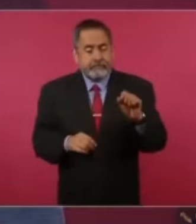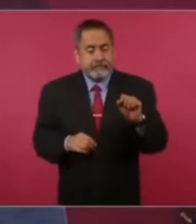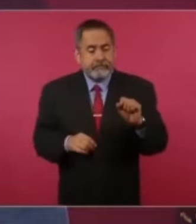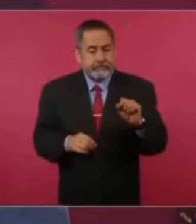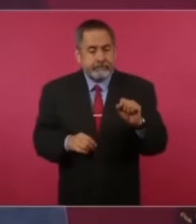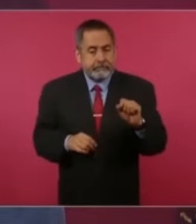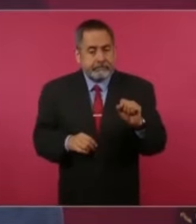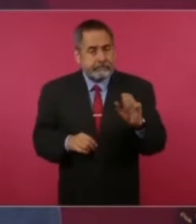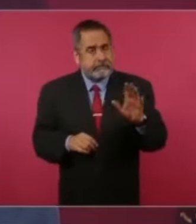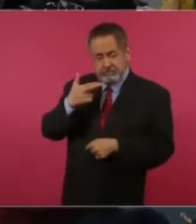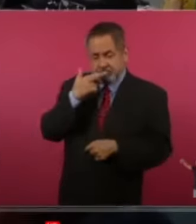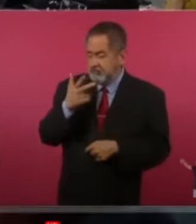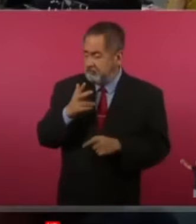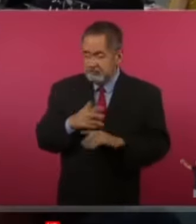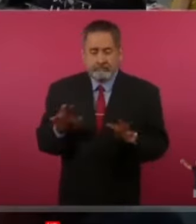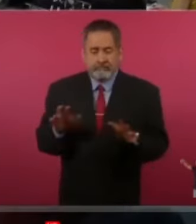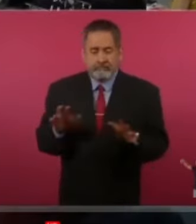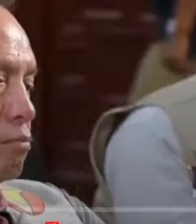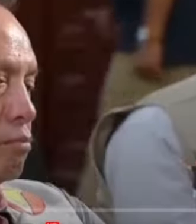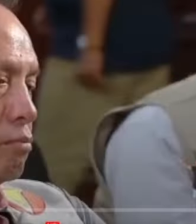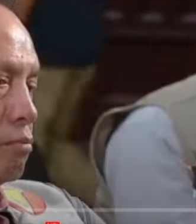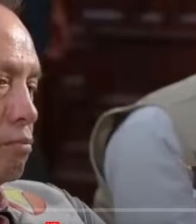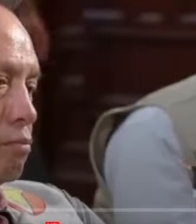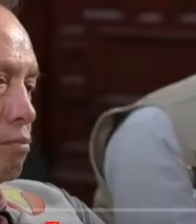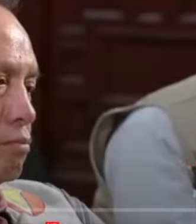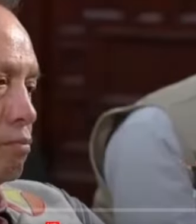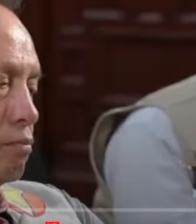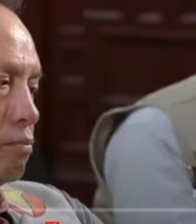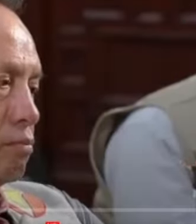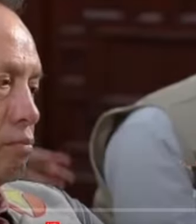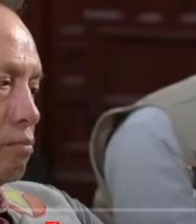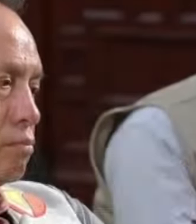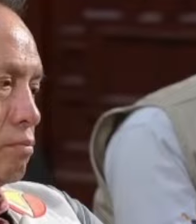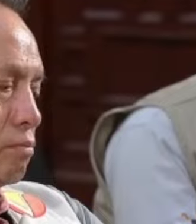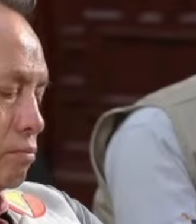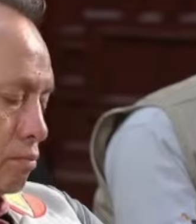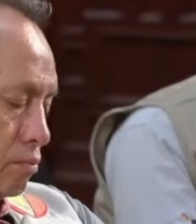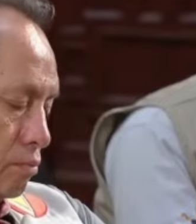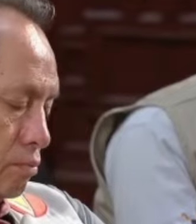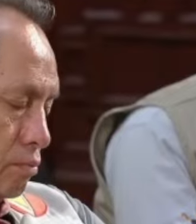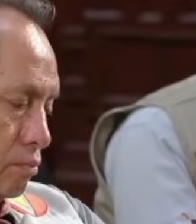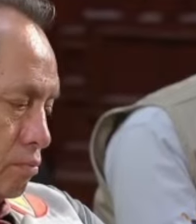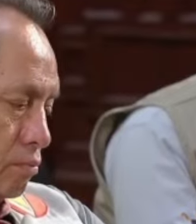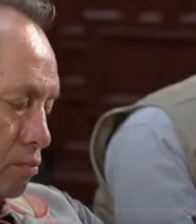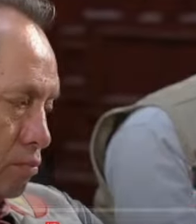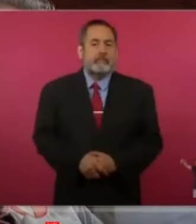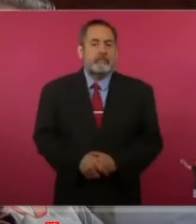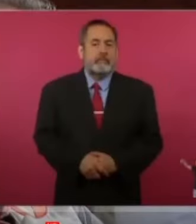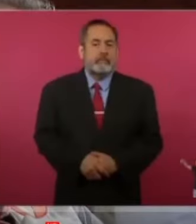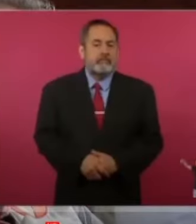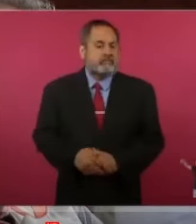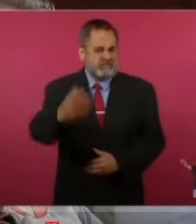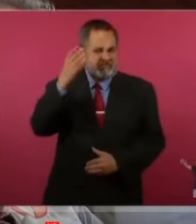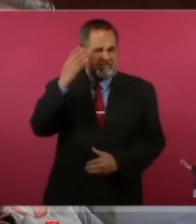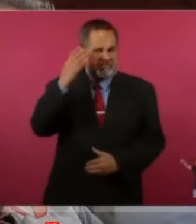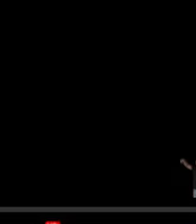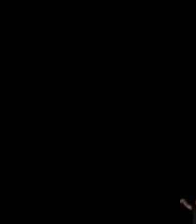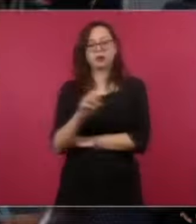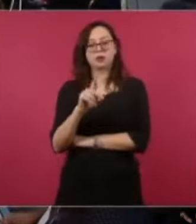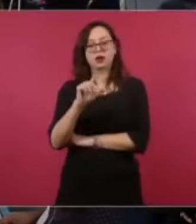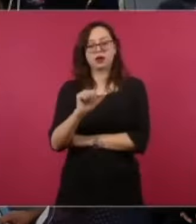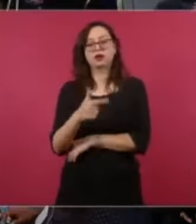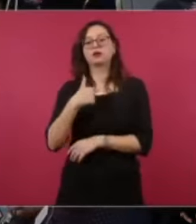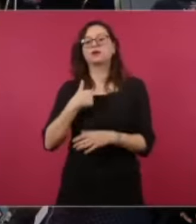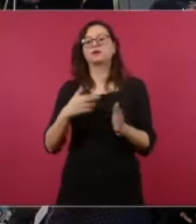mejor. Guau, la verdad es que, de veras, es es increíble, señores, lo que acabamos de escuchar. Quise no interrumpir para